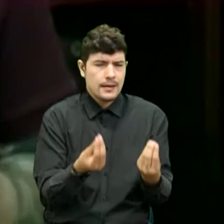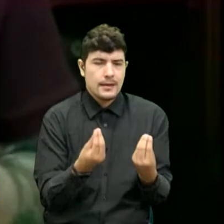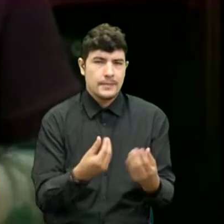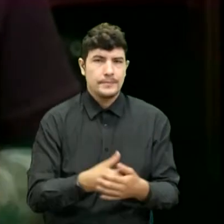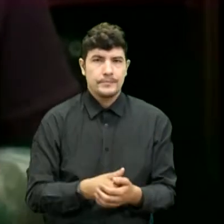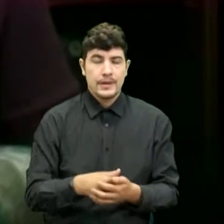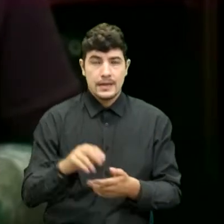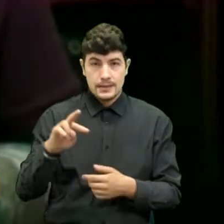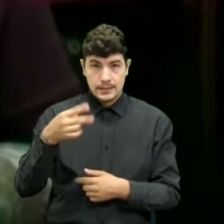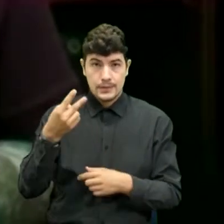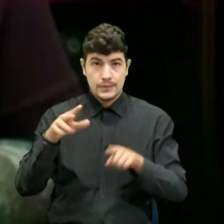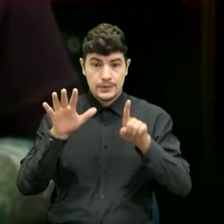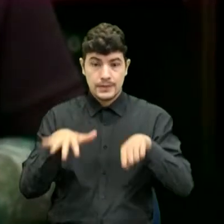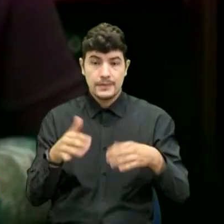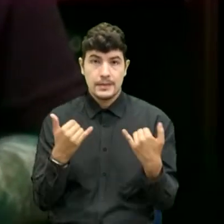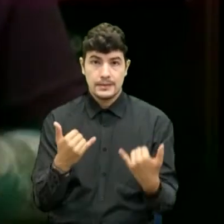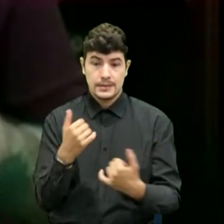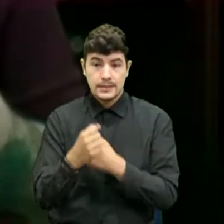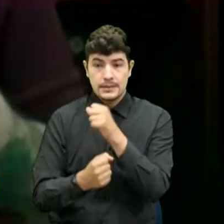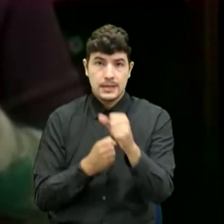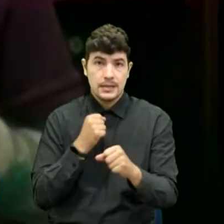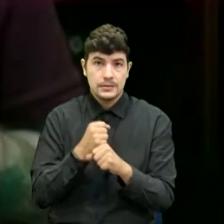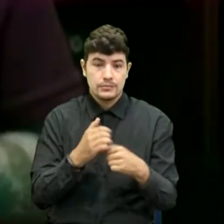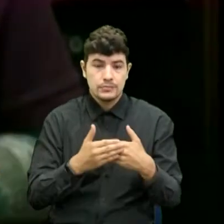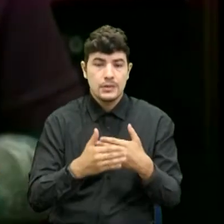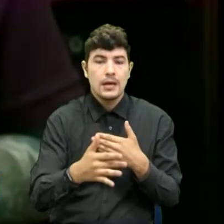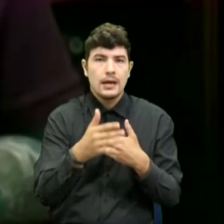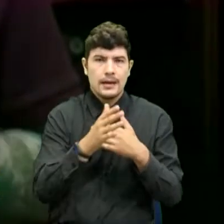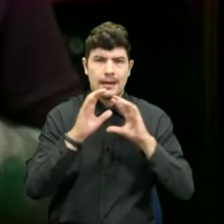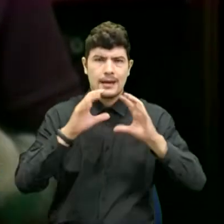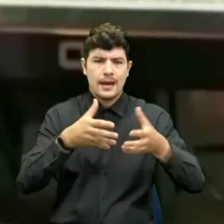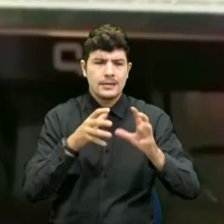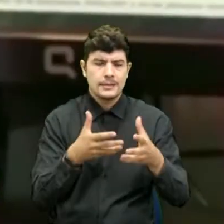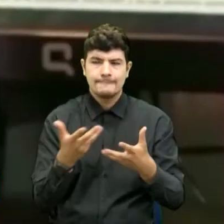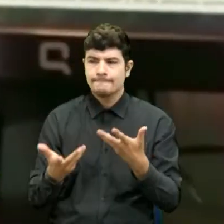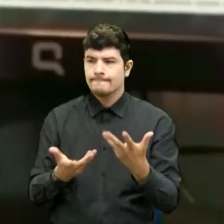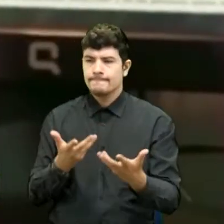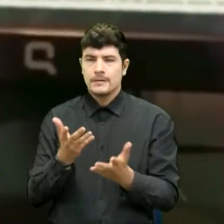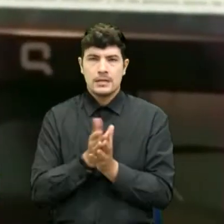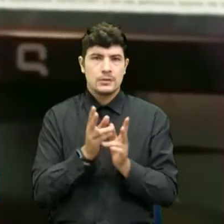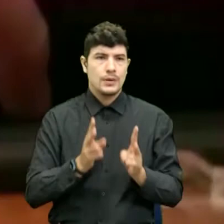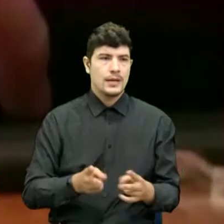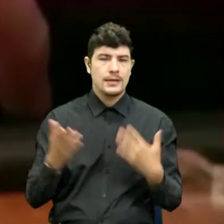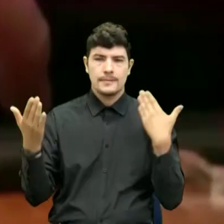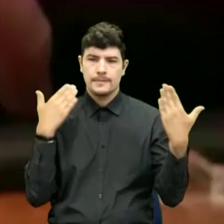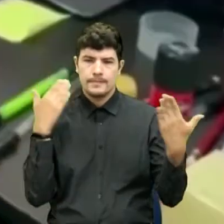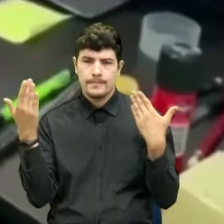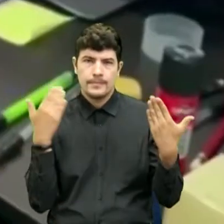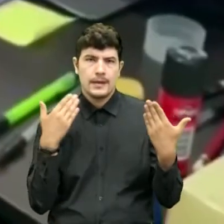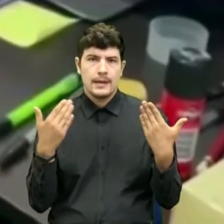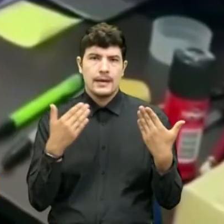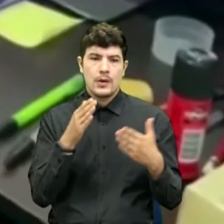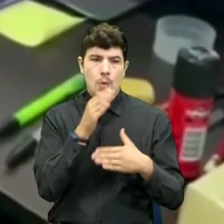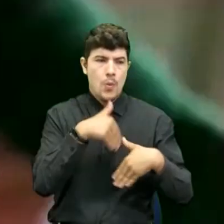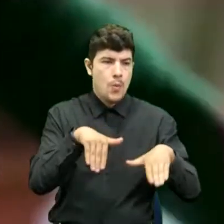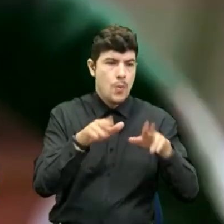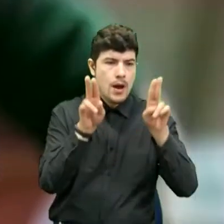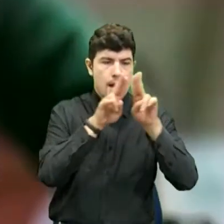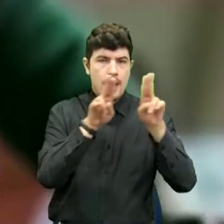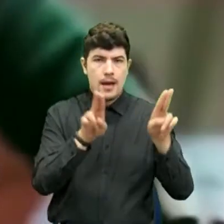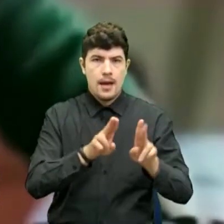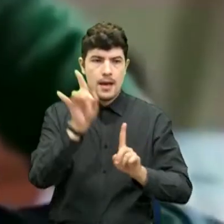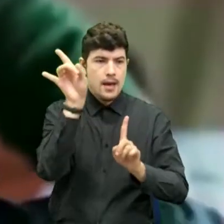durante este segundo semestre de clases y garantizar sobre todo que ningún estudiante se salga del sistema. Esta es una